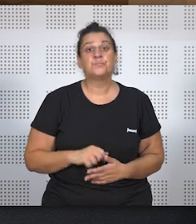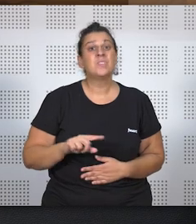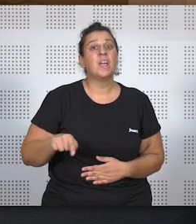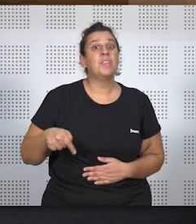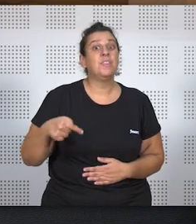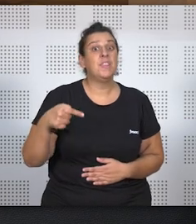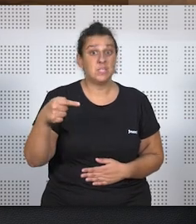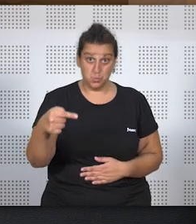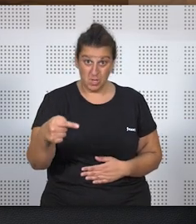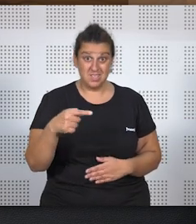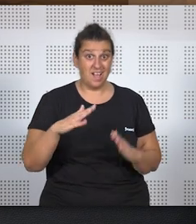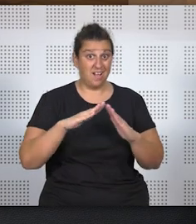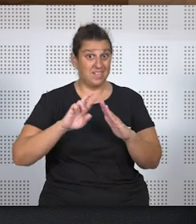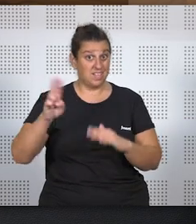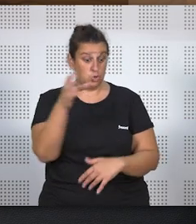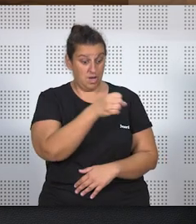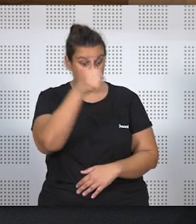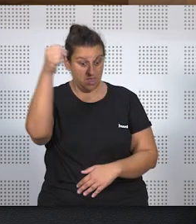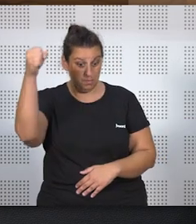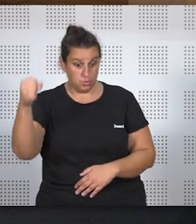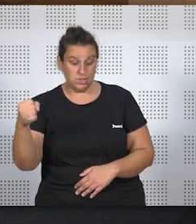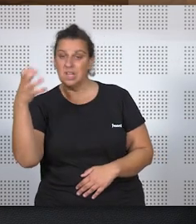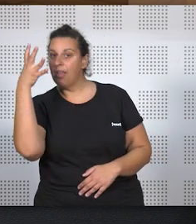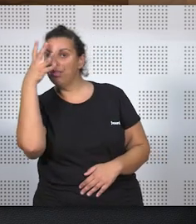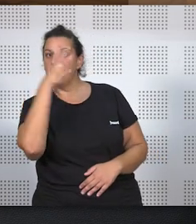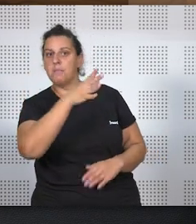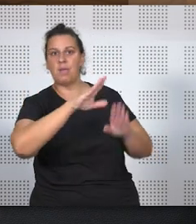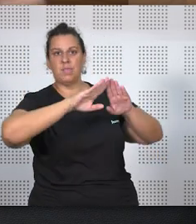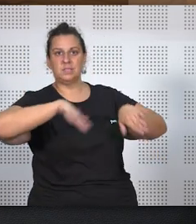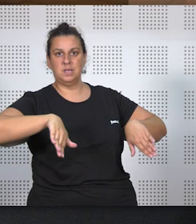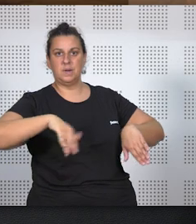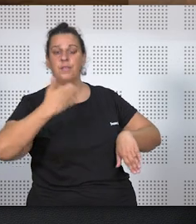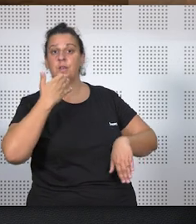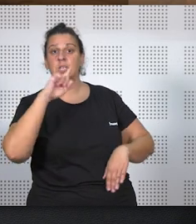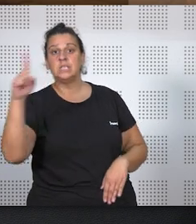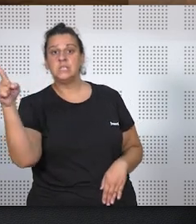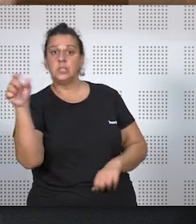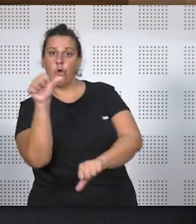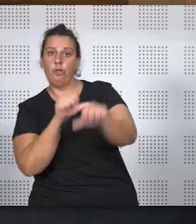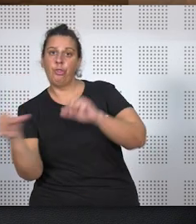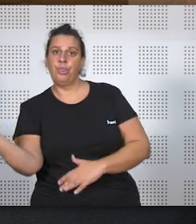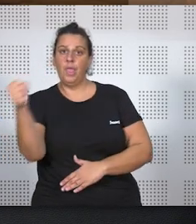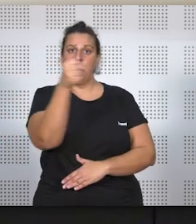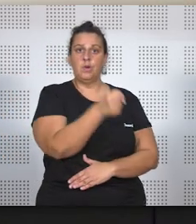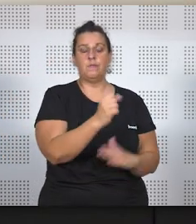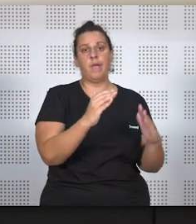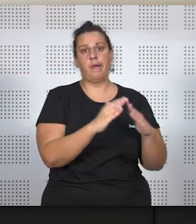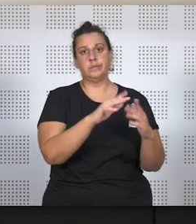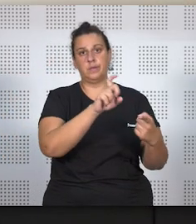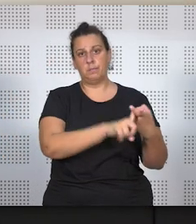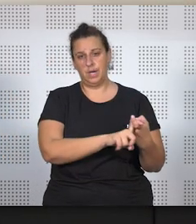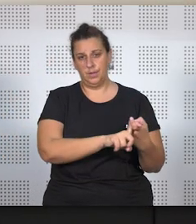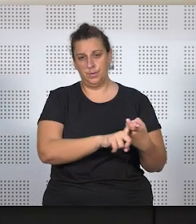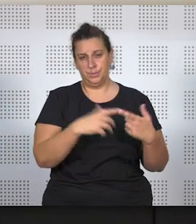Y después presenta una demanda de separación. Si no presenta la demanda de separación, rápidamente es devuelta a casa del marido,